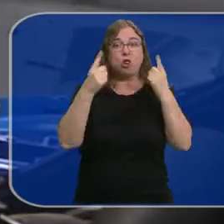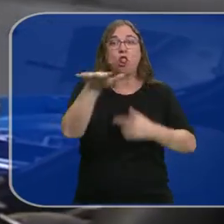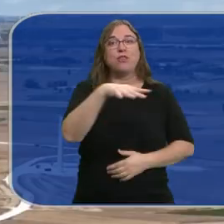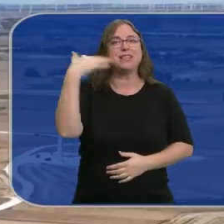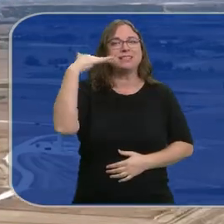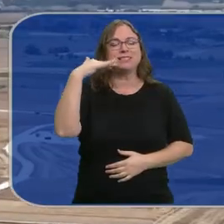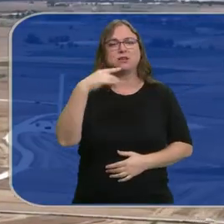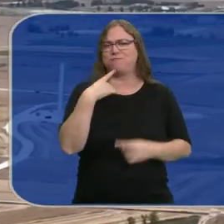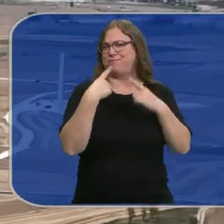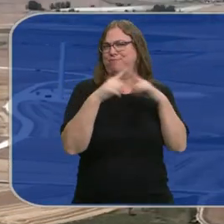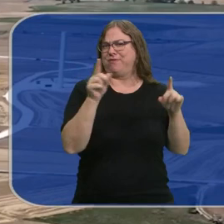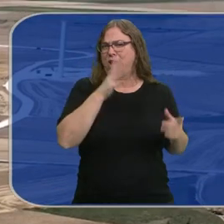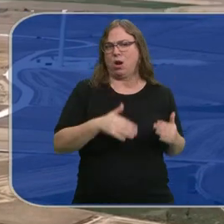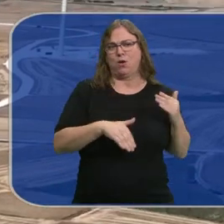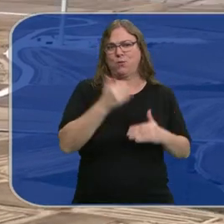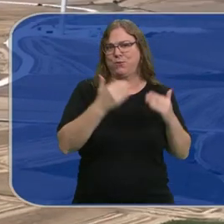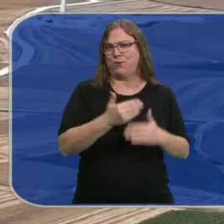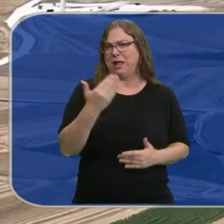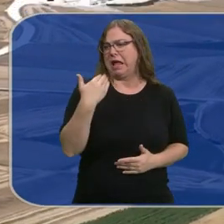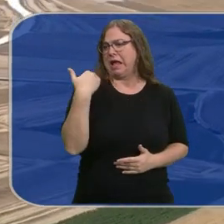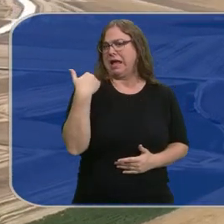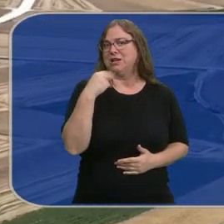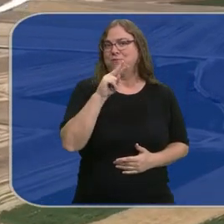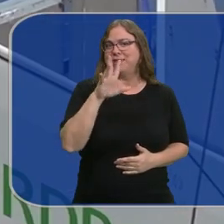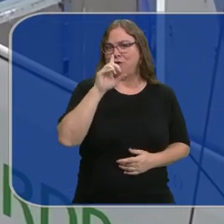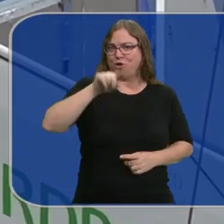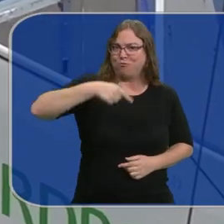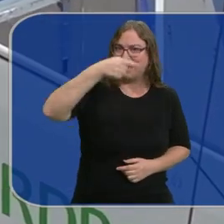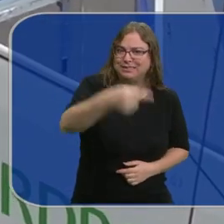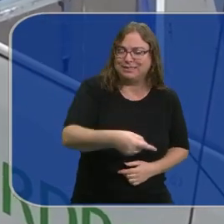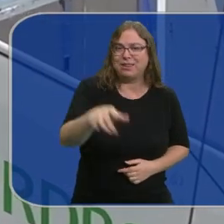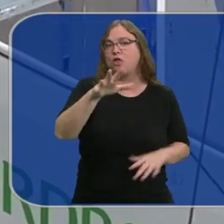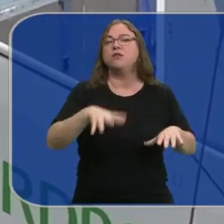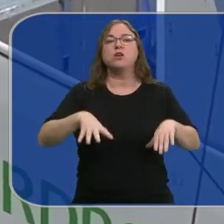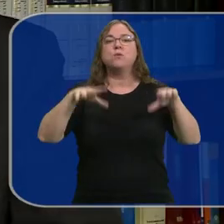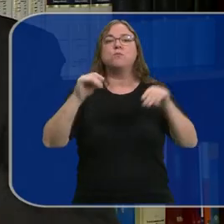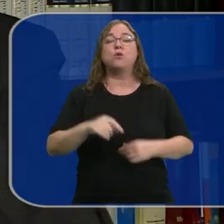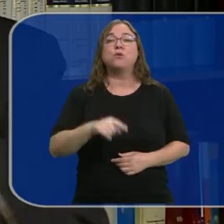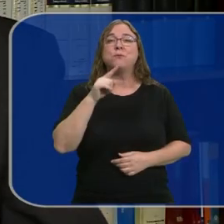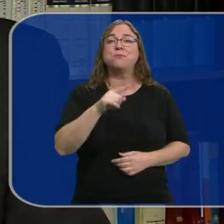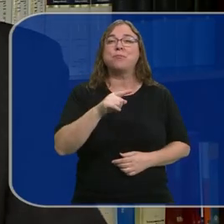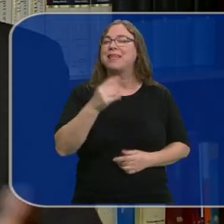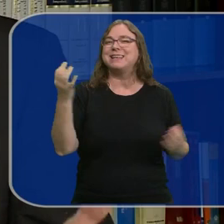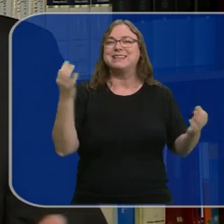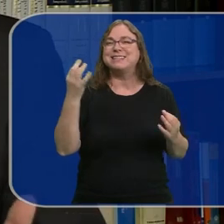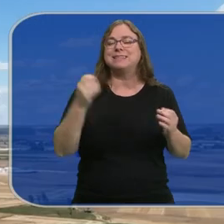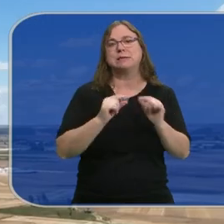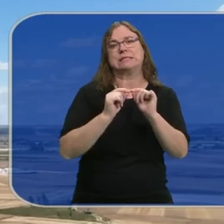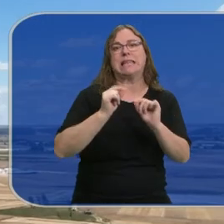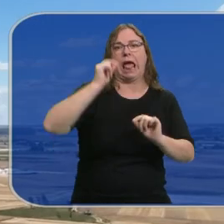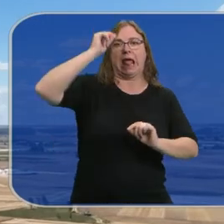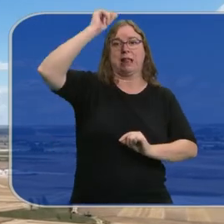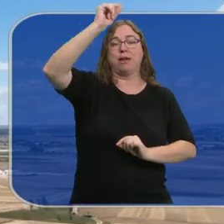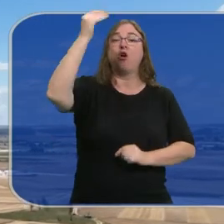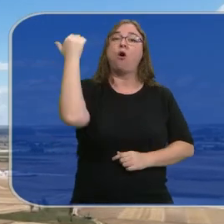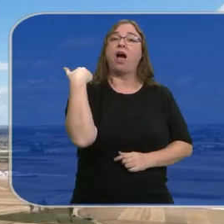en Soria, muy distintos a estos otros instalados casi 25 años después en Burgos. Lo que han crecido fundamentalmente es en tamaño.